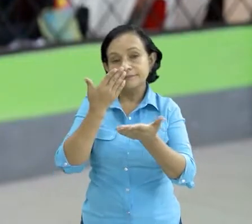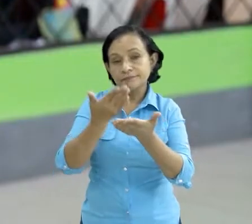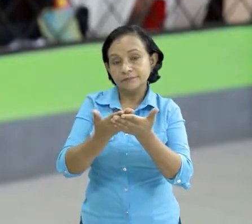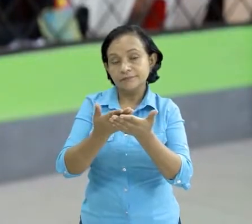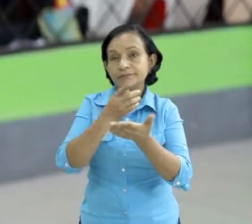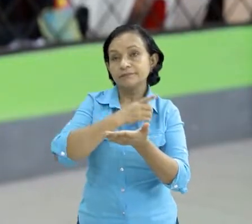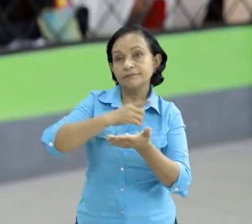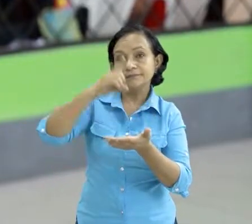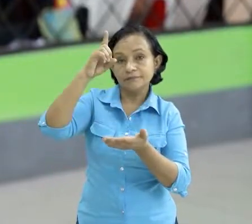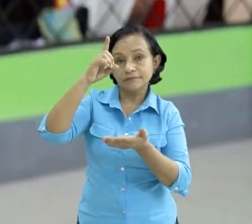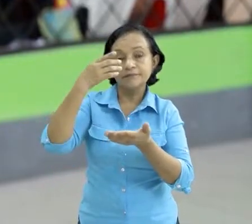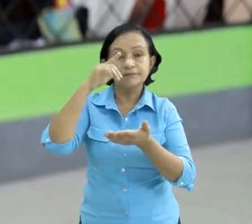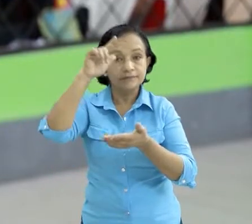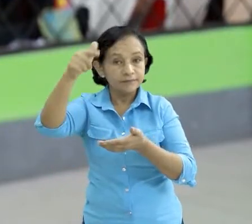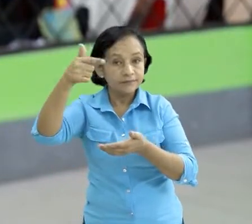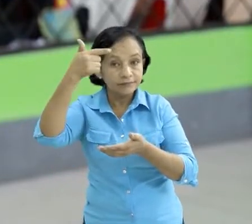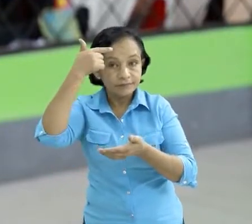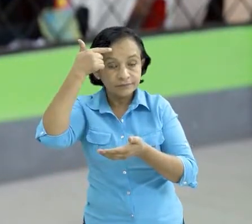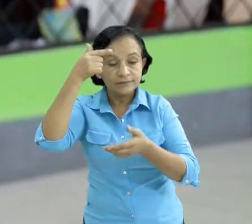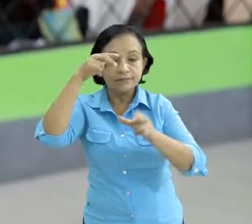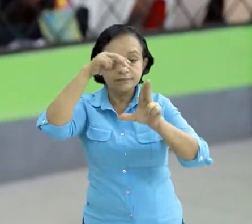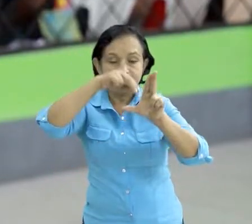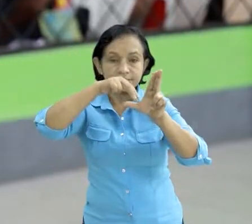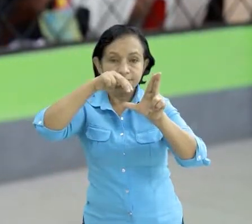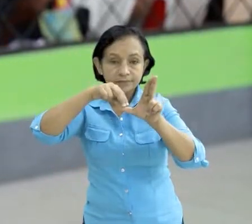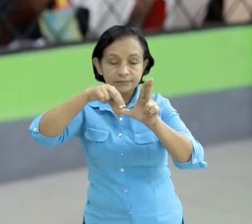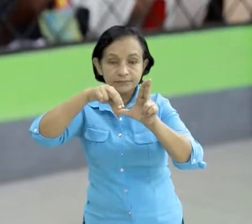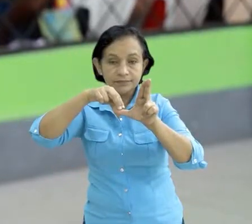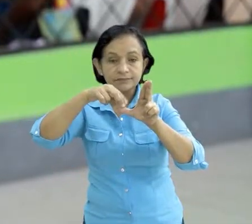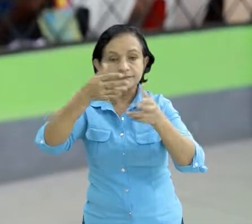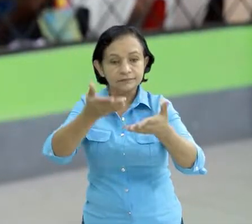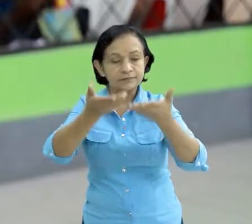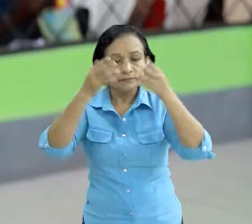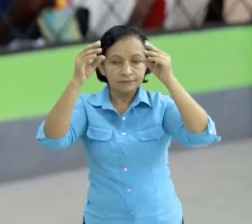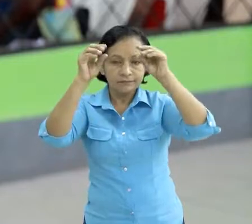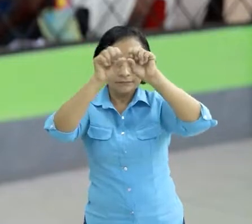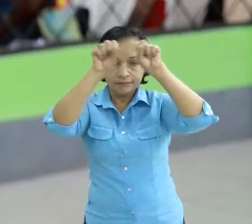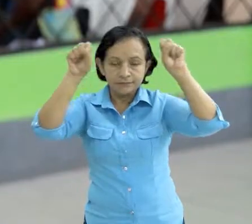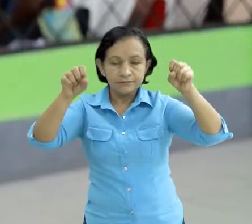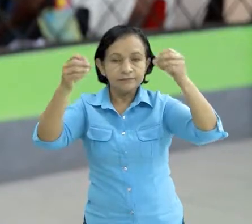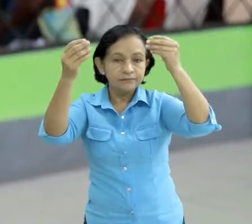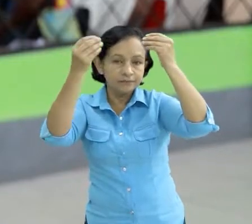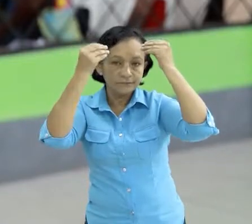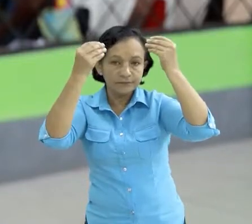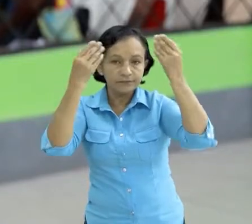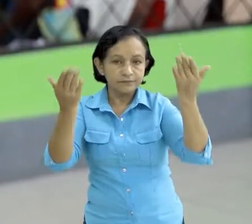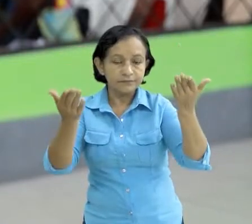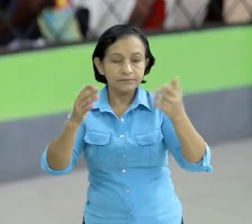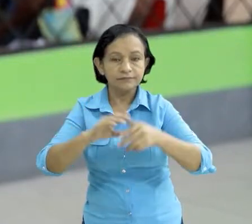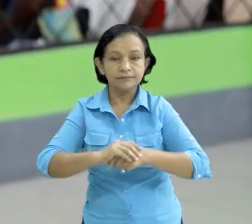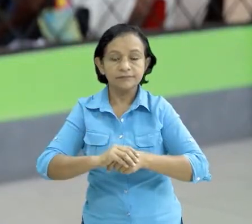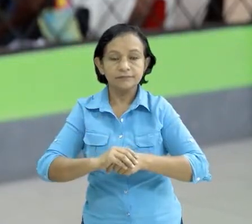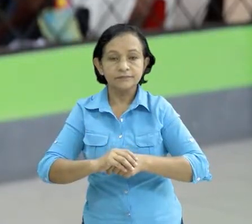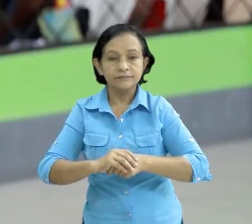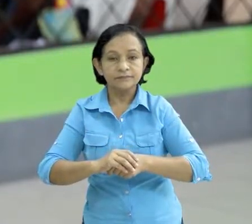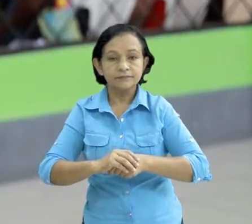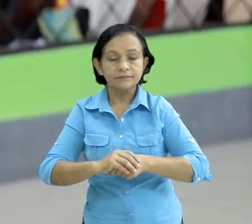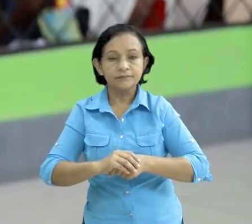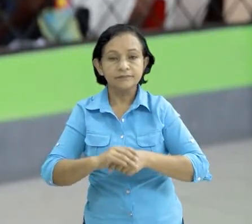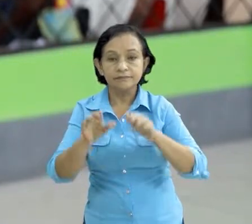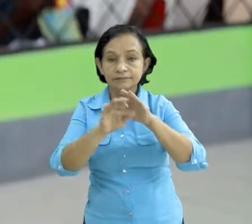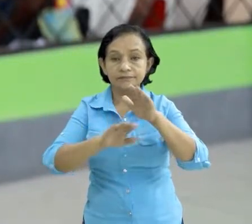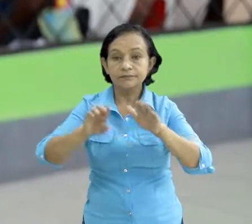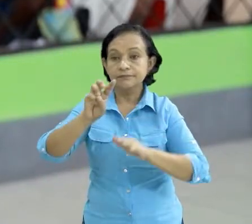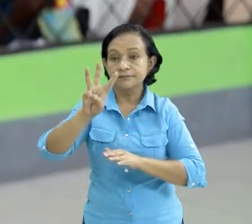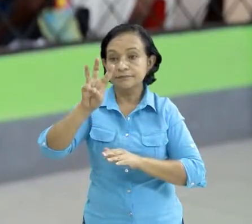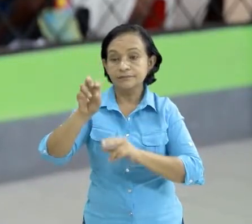primeramente a Dios al gobierno a SINAPER de que nos está dando las capacitaciones somos más